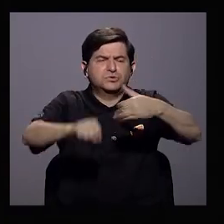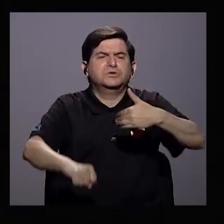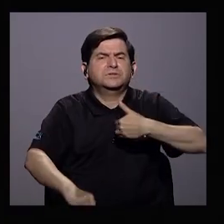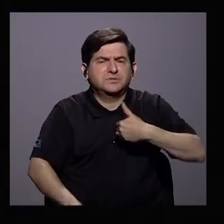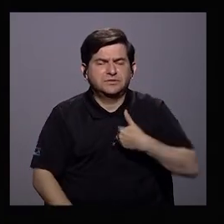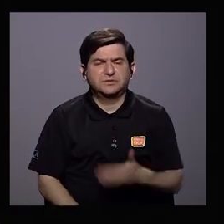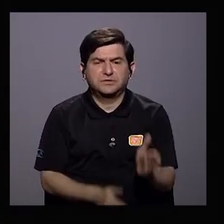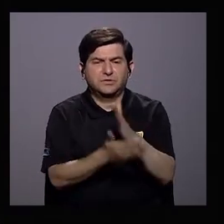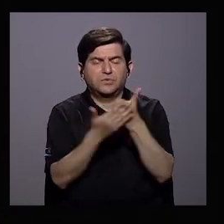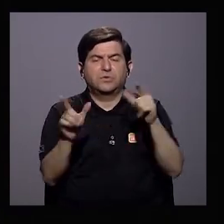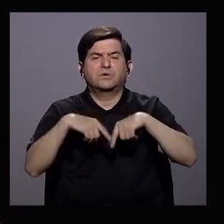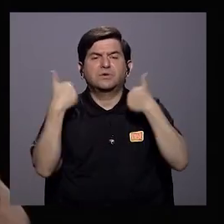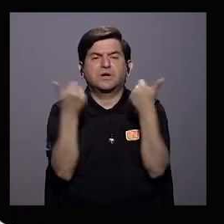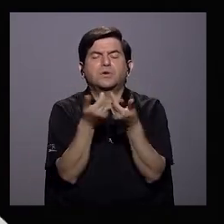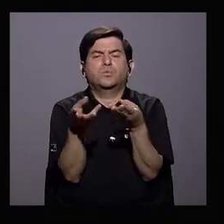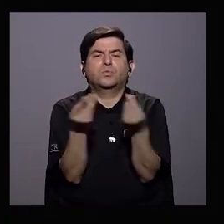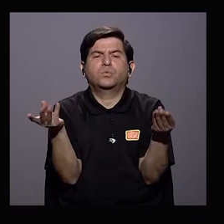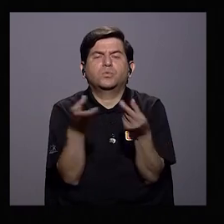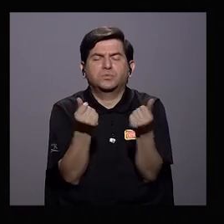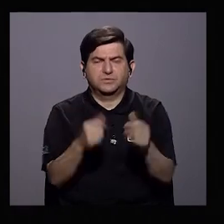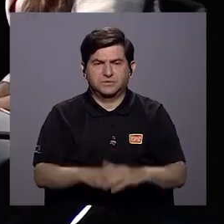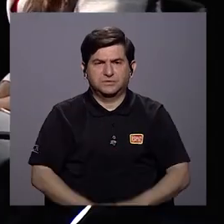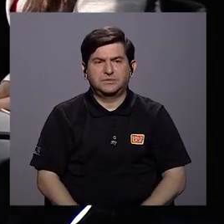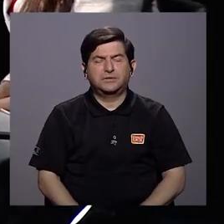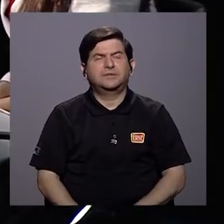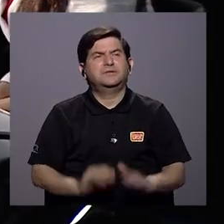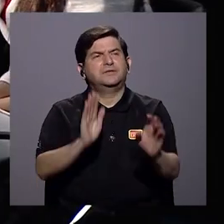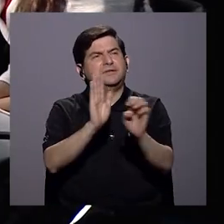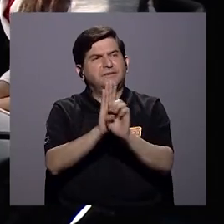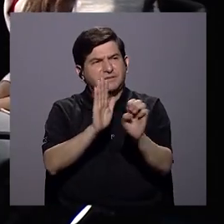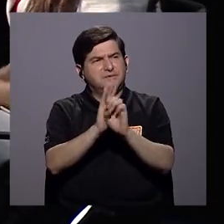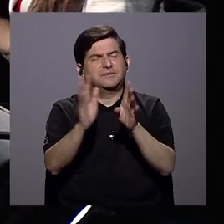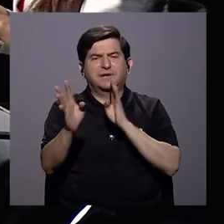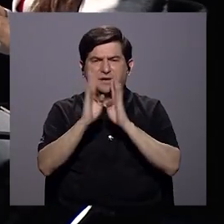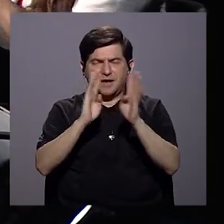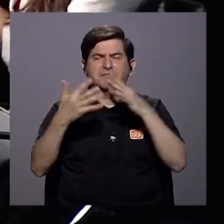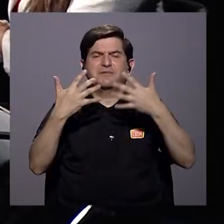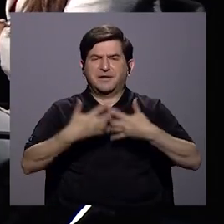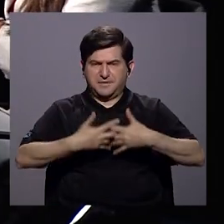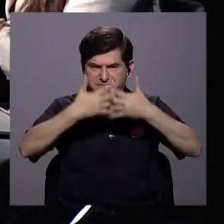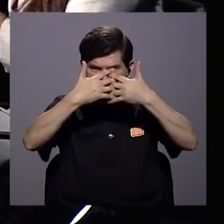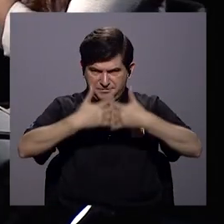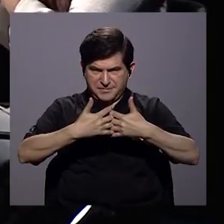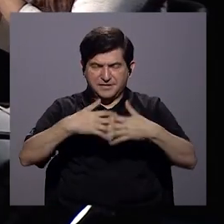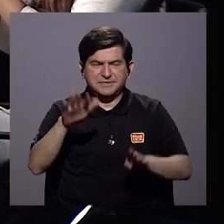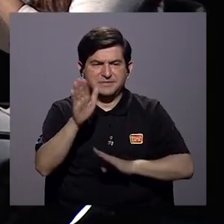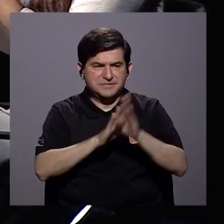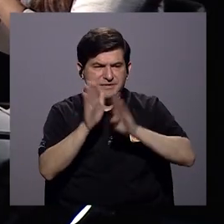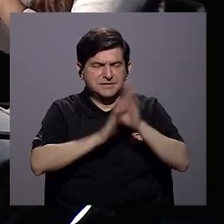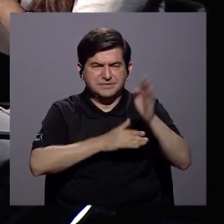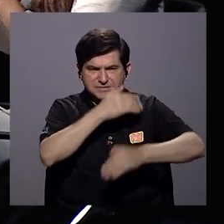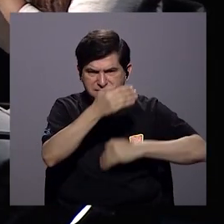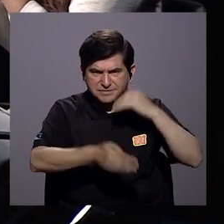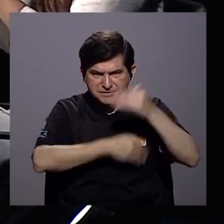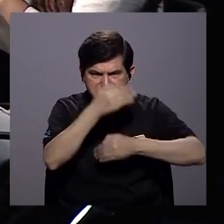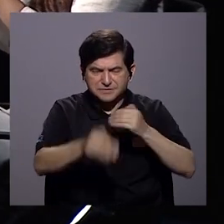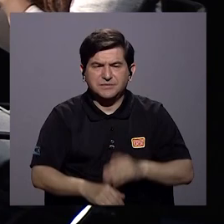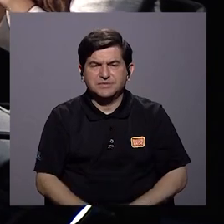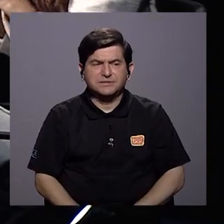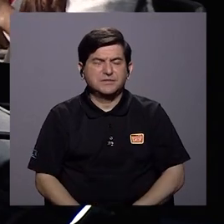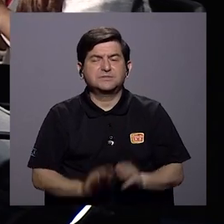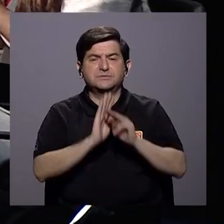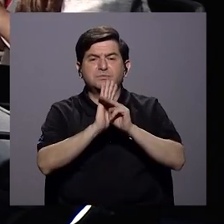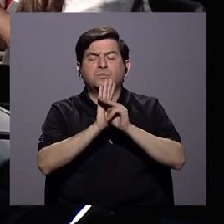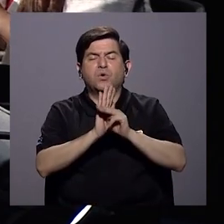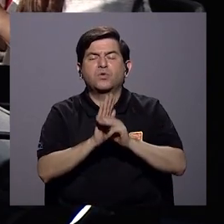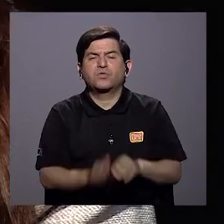logrado con alguno de esos sectores productivos? Bueno, por ejemplo, hemos hablado con empresas para desarrollar procesos en la lógica